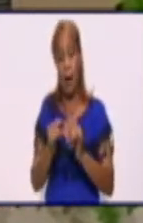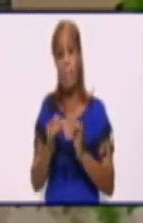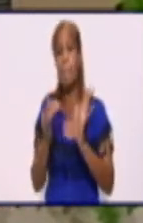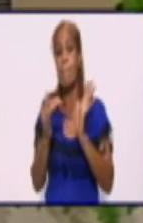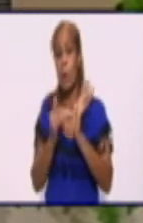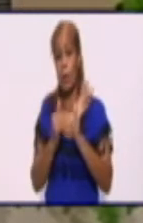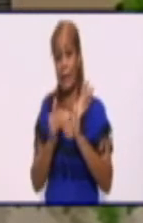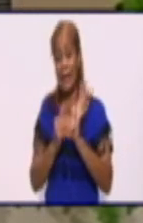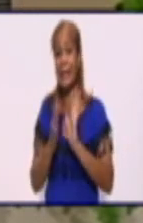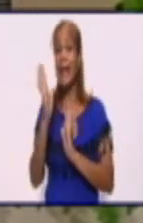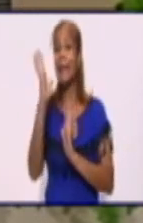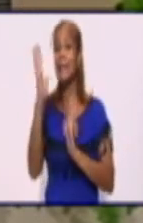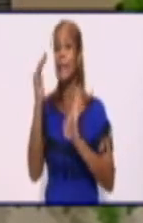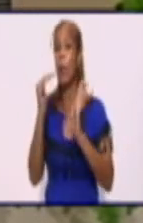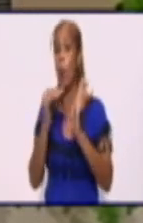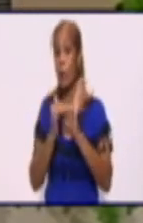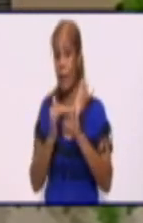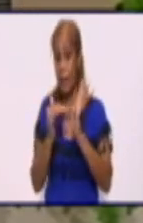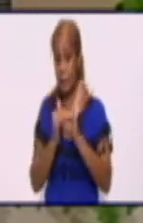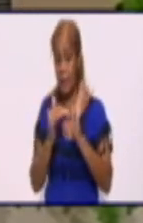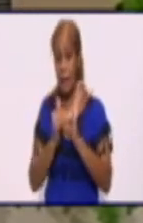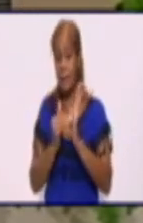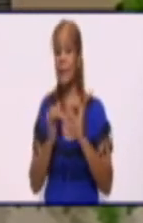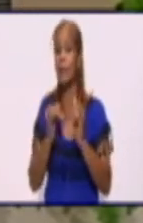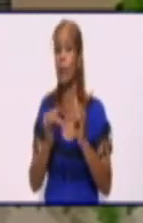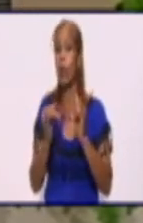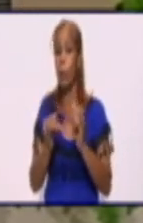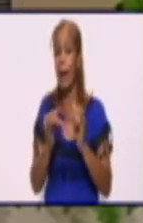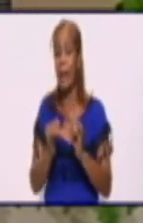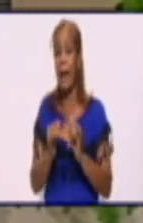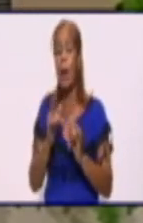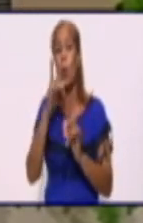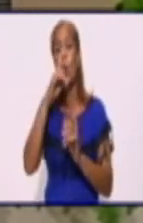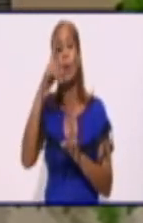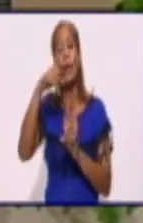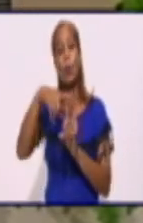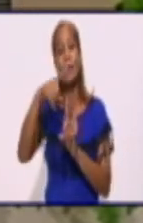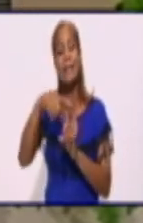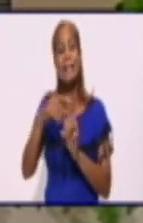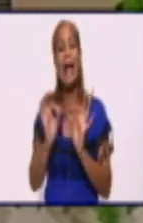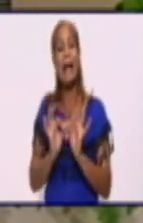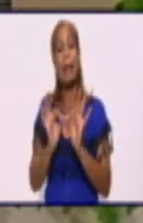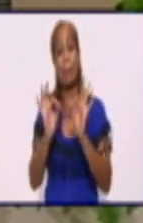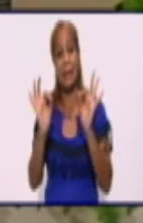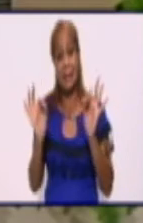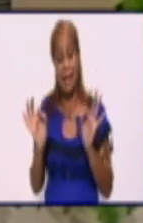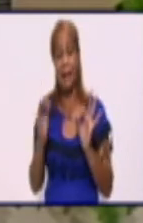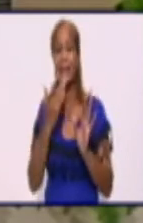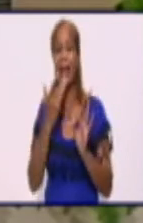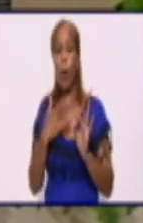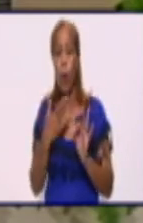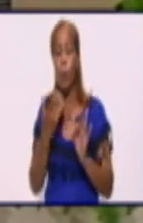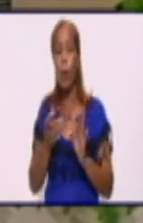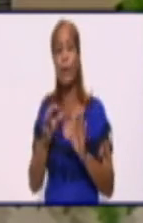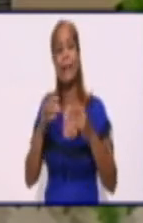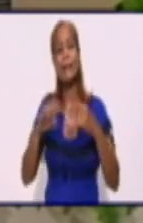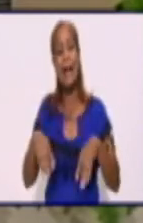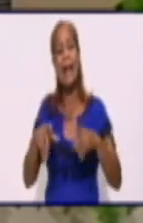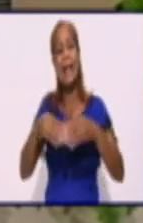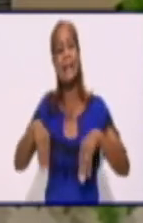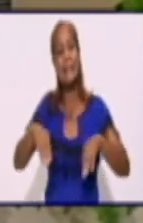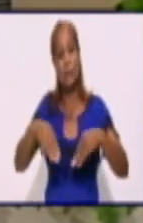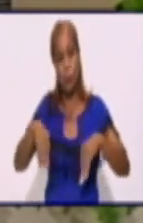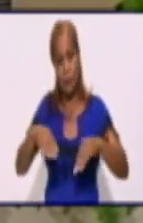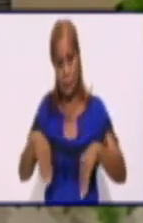habrá una actualización que dará una panorámica de cómo estaría el Sistema Electoral Energético Nacional para enfrentar el horario de la